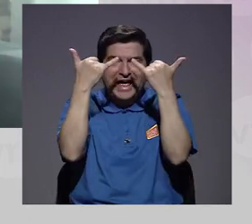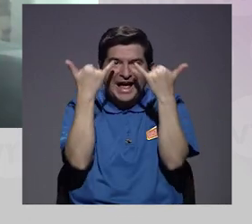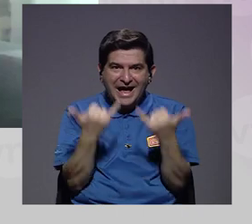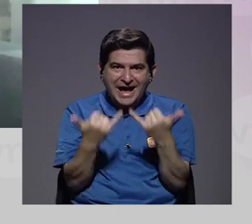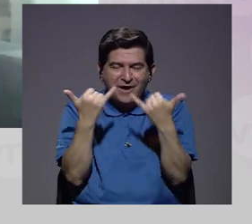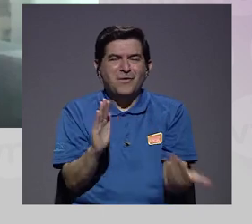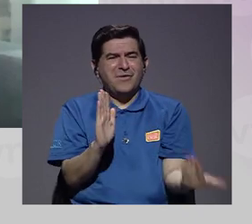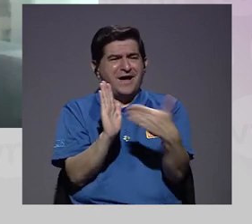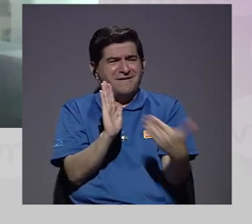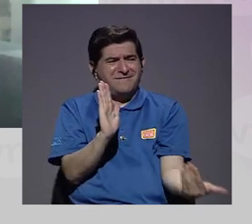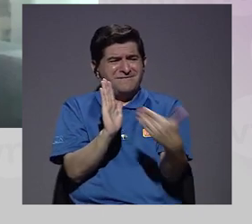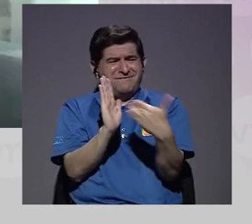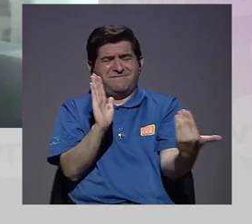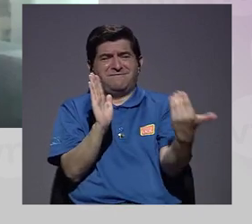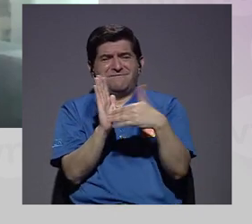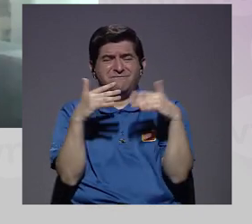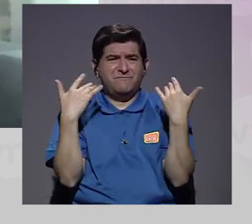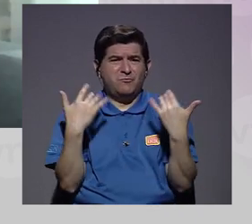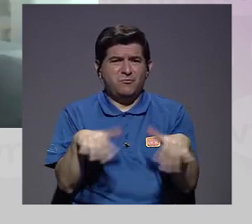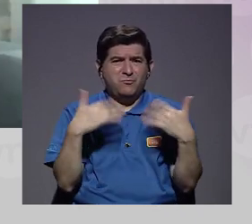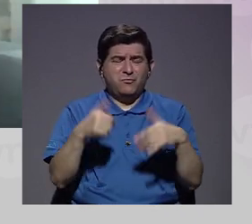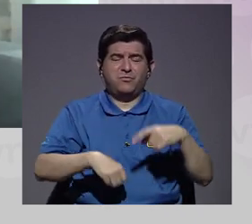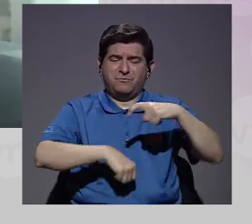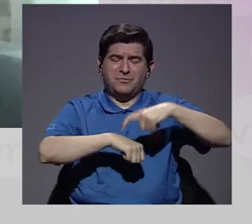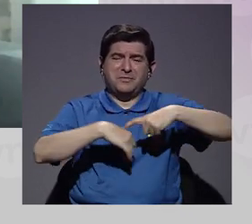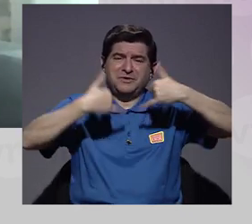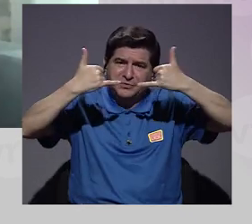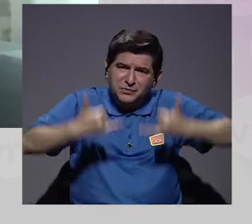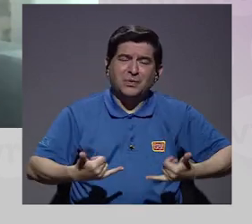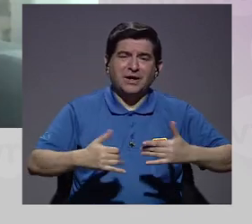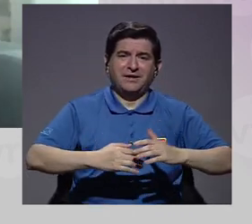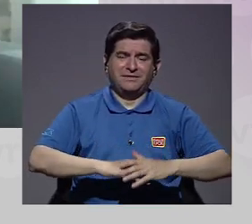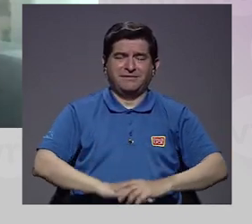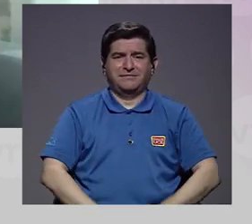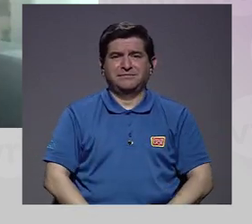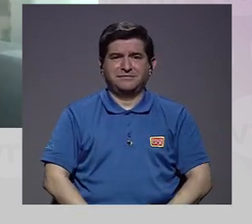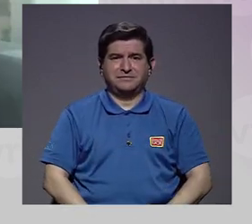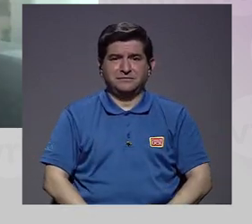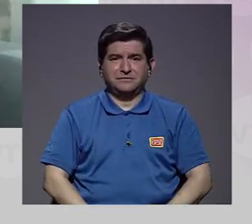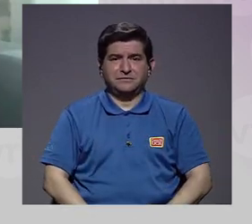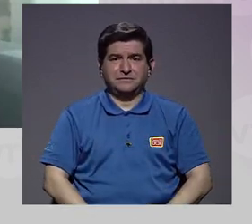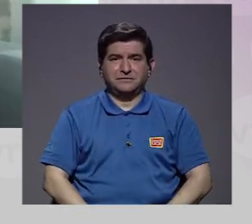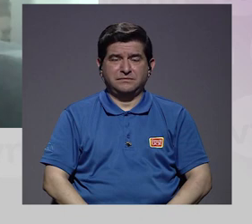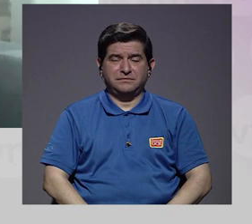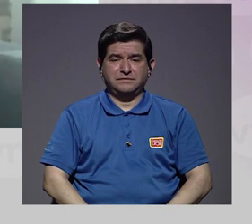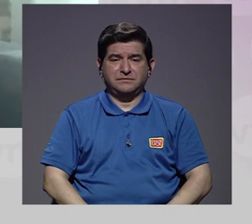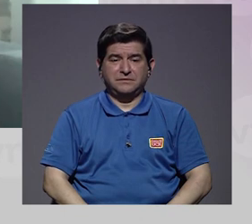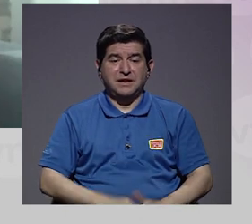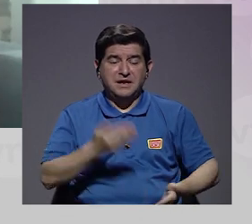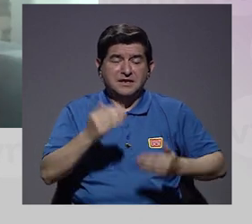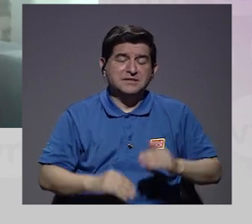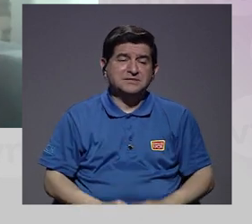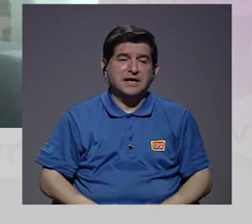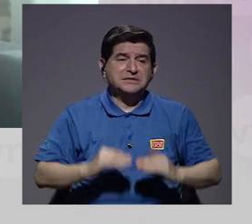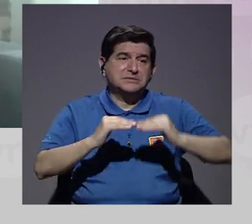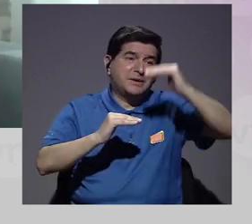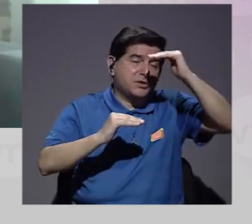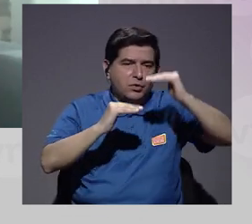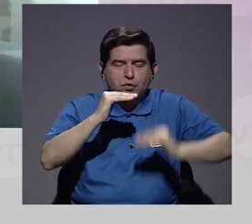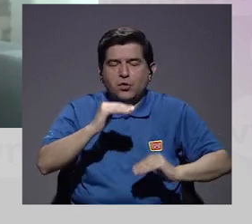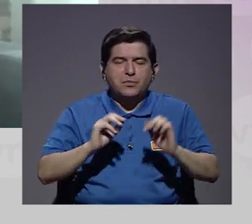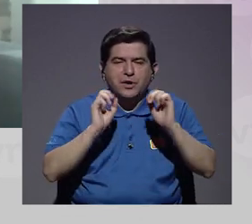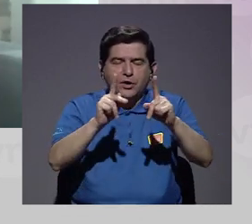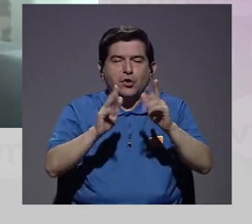se está viendo muy afectada, digamos, en este momento. Con mayores o menores